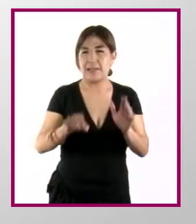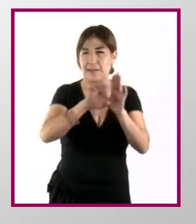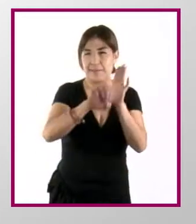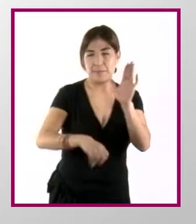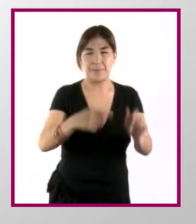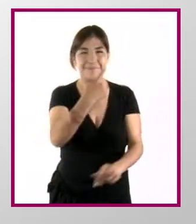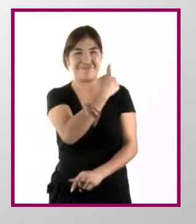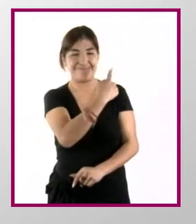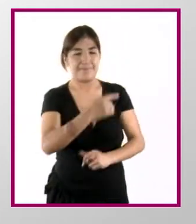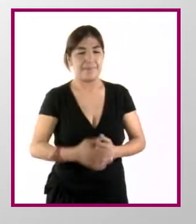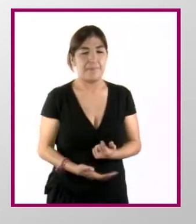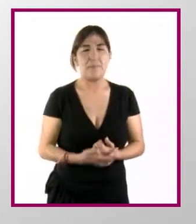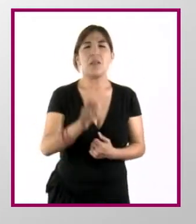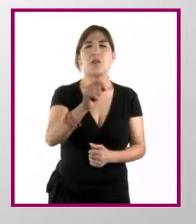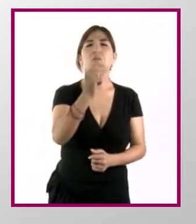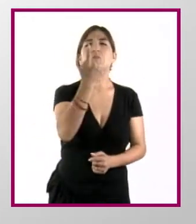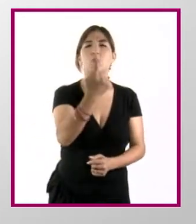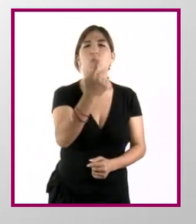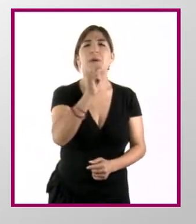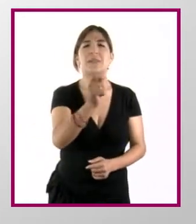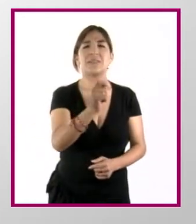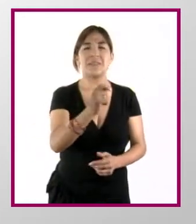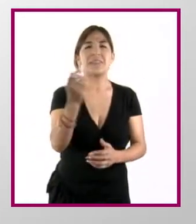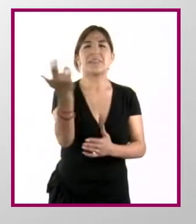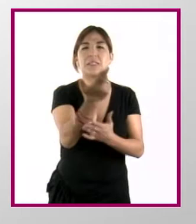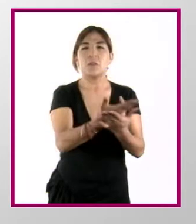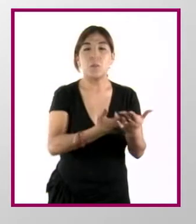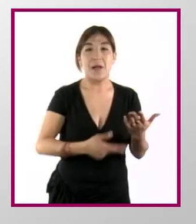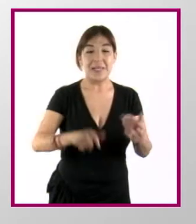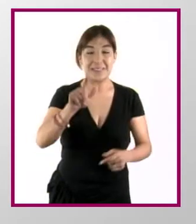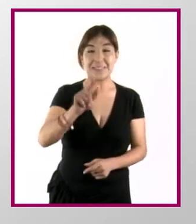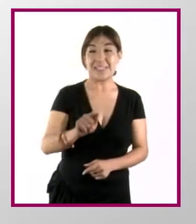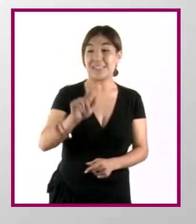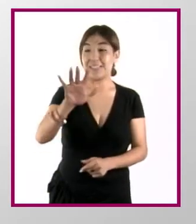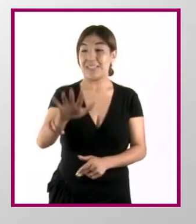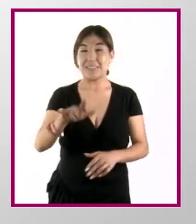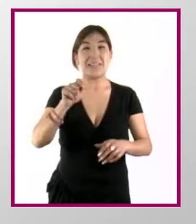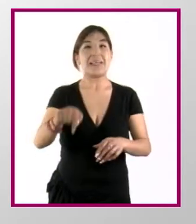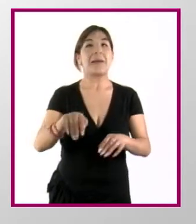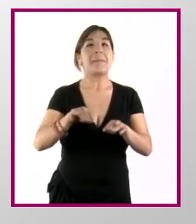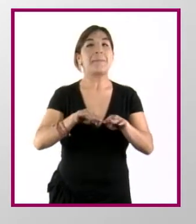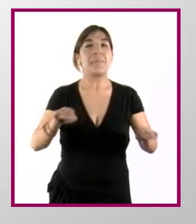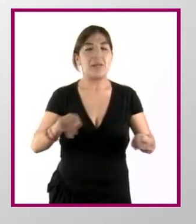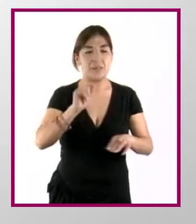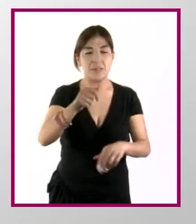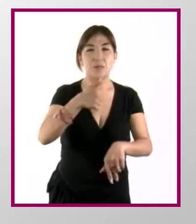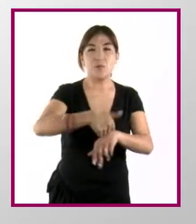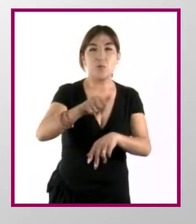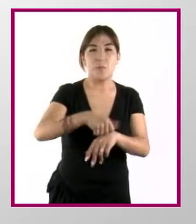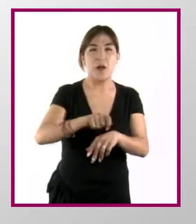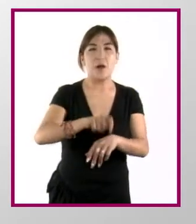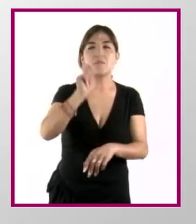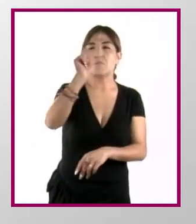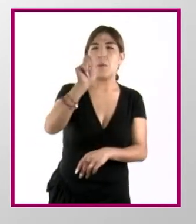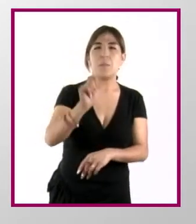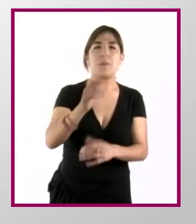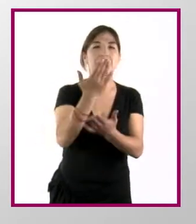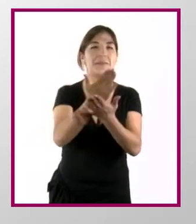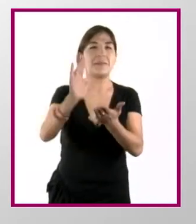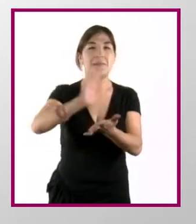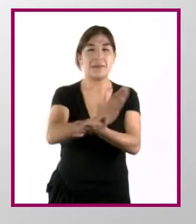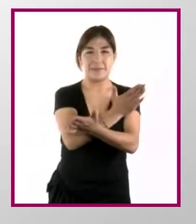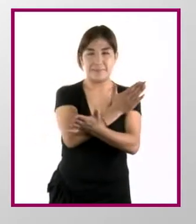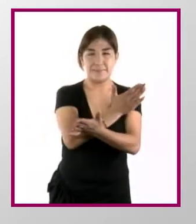medida en el dibujo corresponderá, en la realidad, a 75. Los dos números se separan por dos puntos o por el signo de la